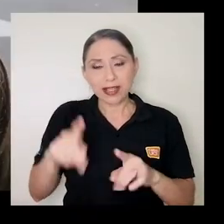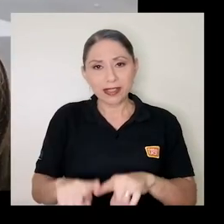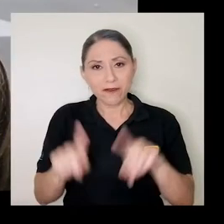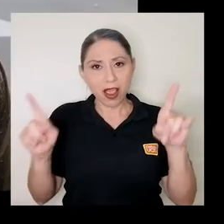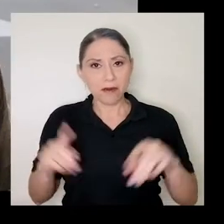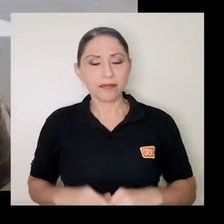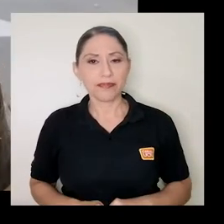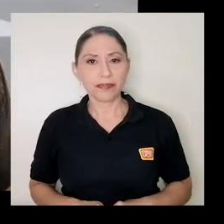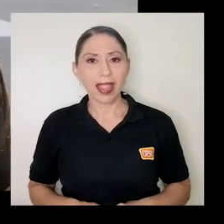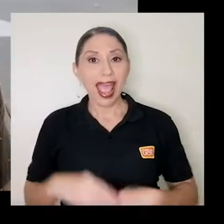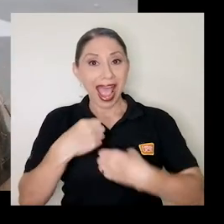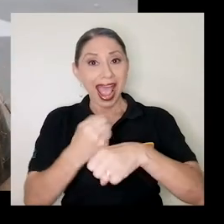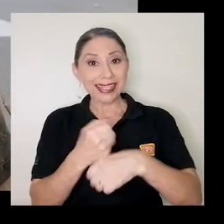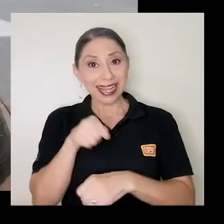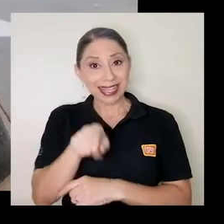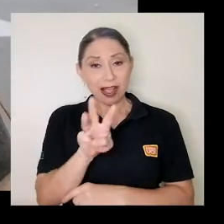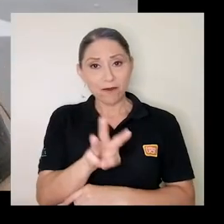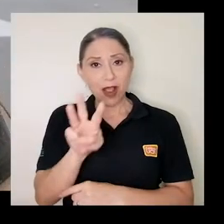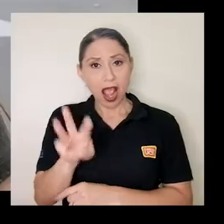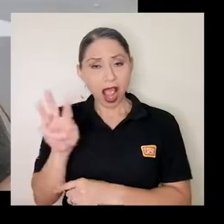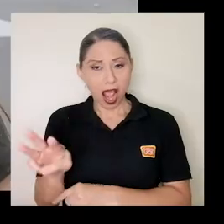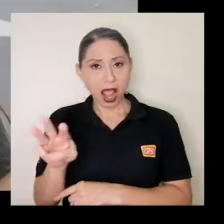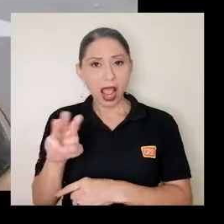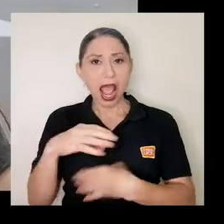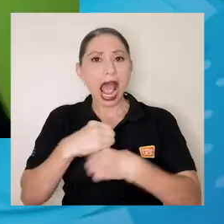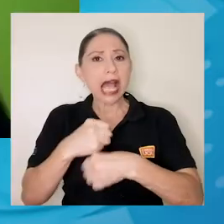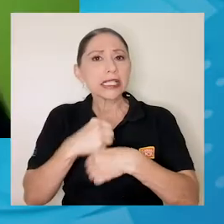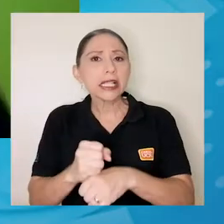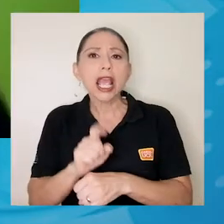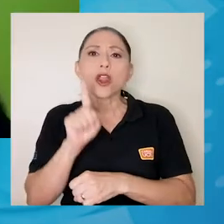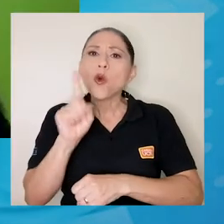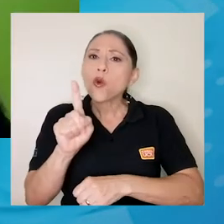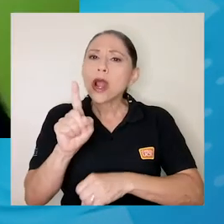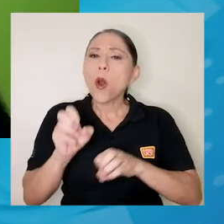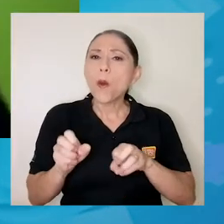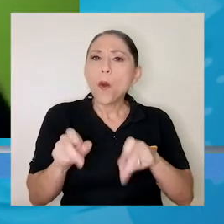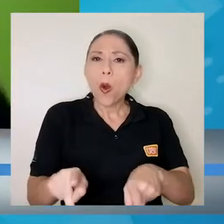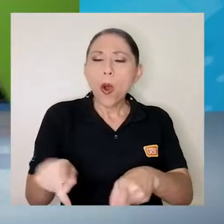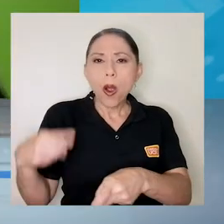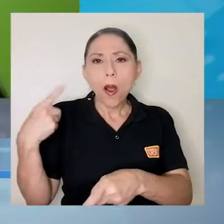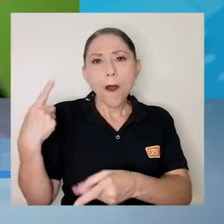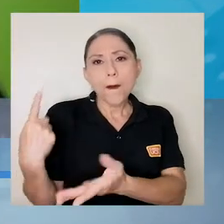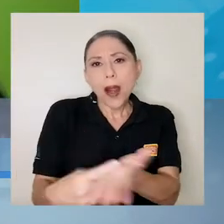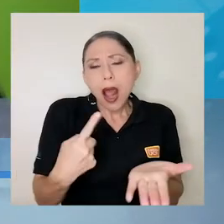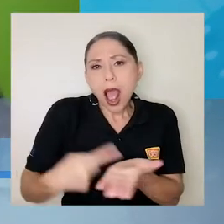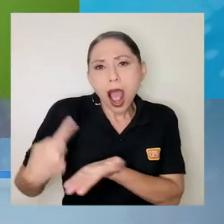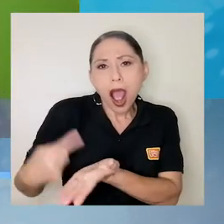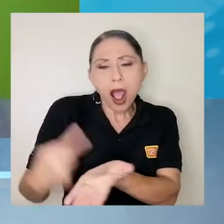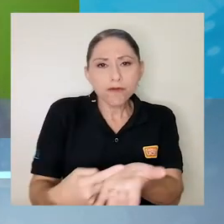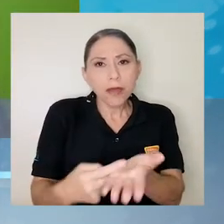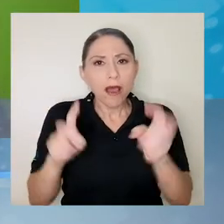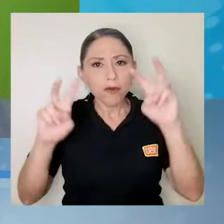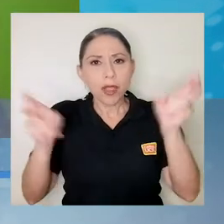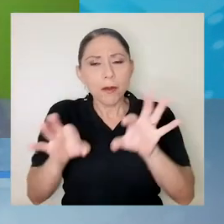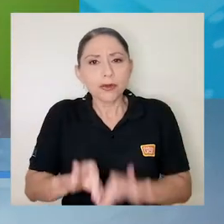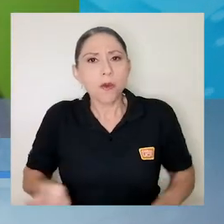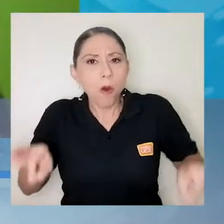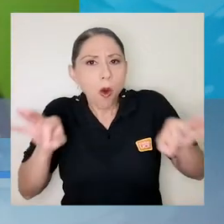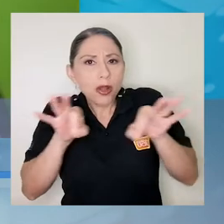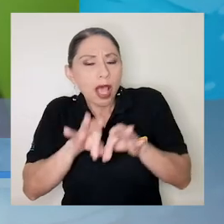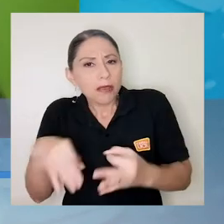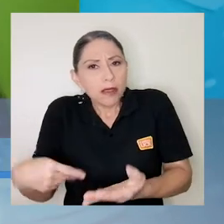desarrollar esta plataforma es crear un escenario de discusión y de posicionar temas importantes